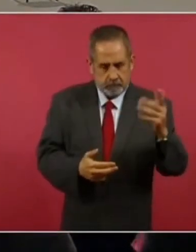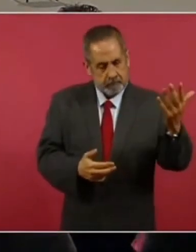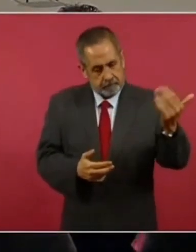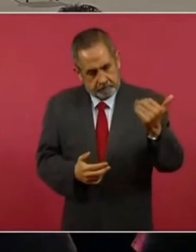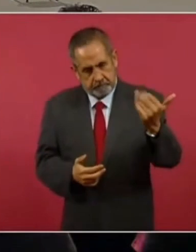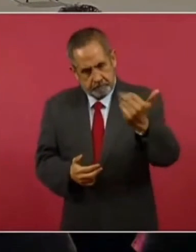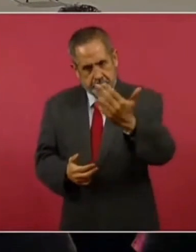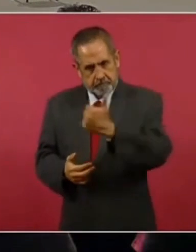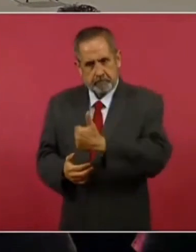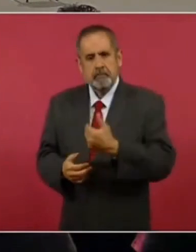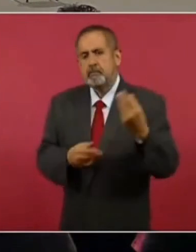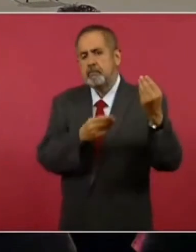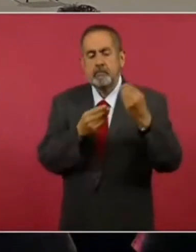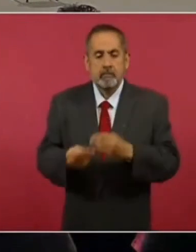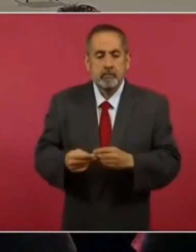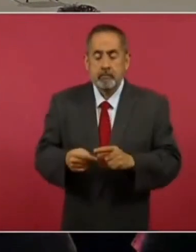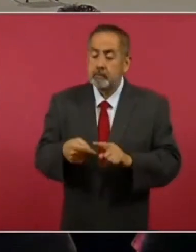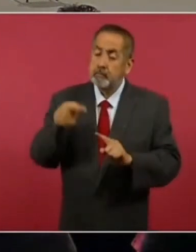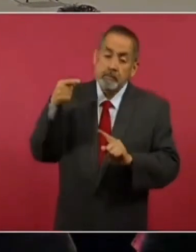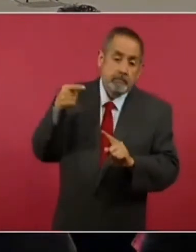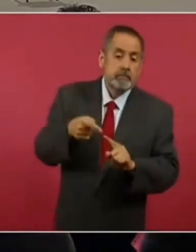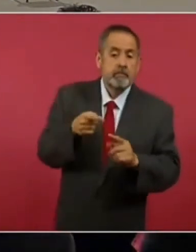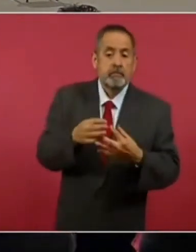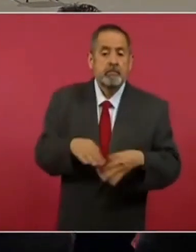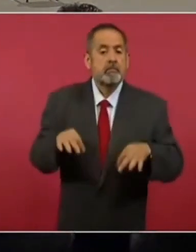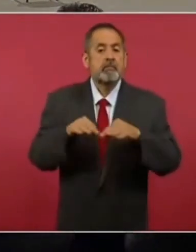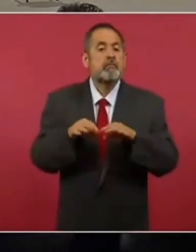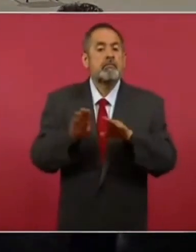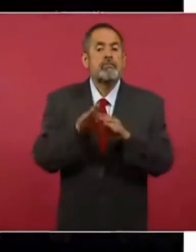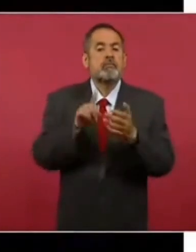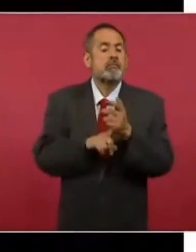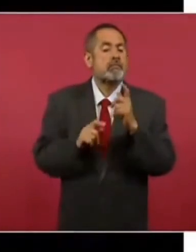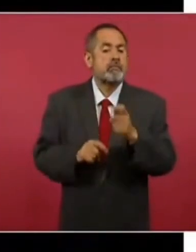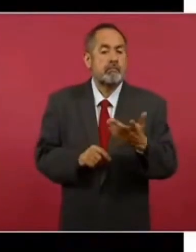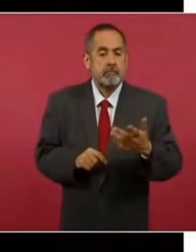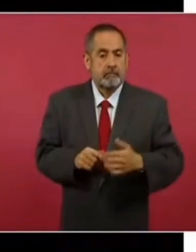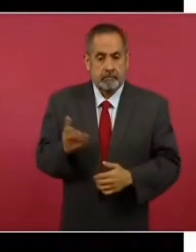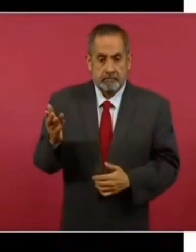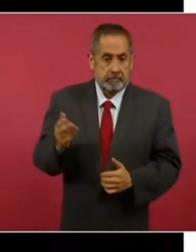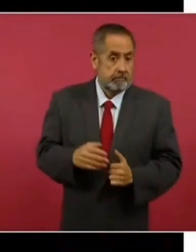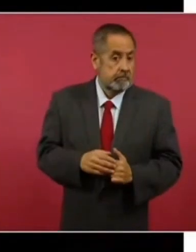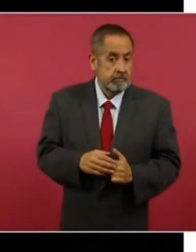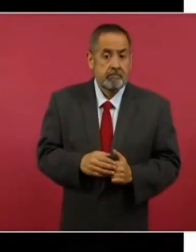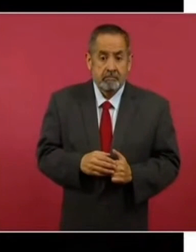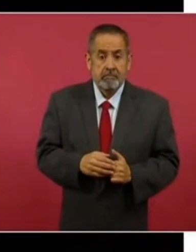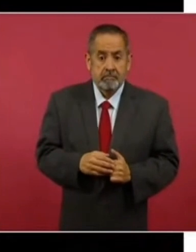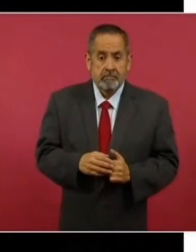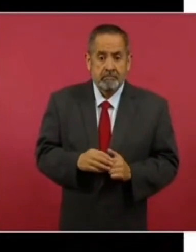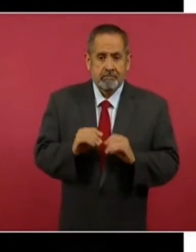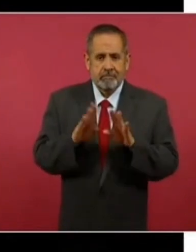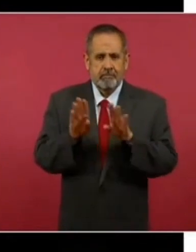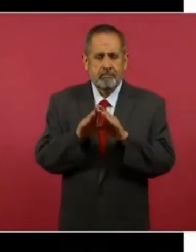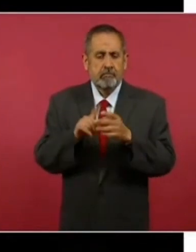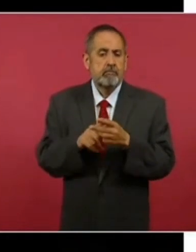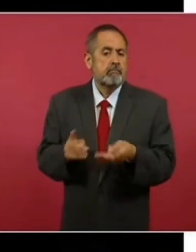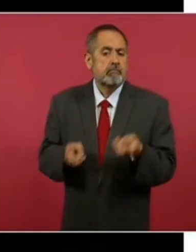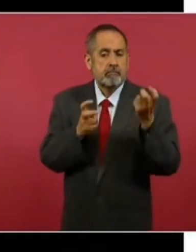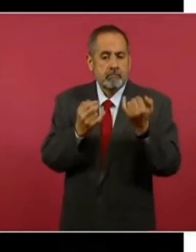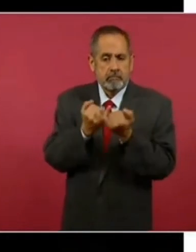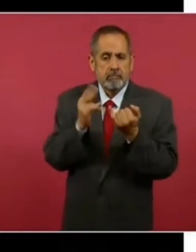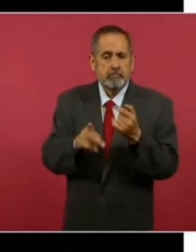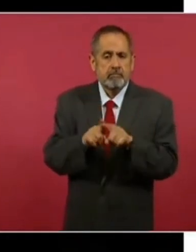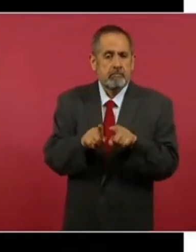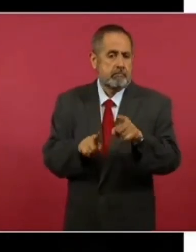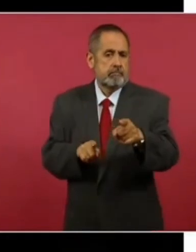énfasis ponemos en aquellos que pueden asociarse claramente a un saqueo como este,